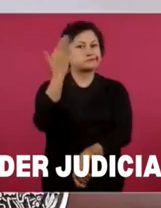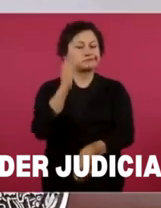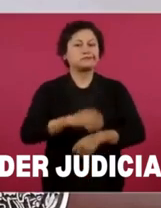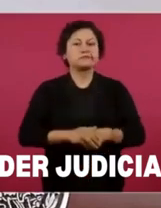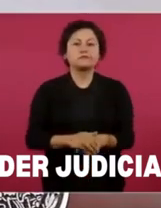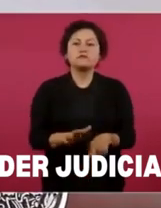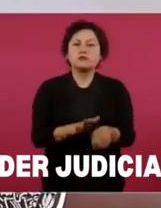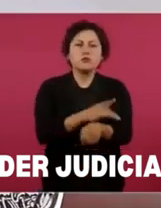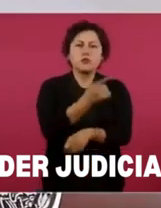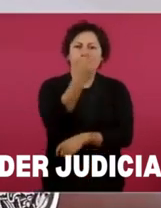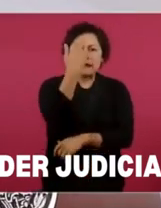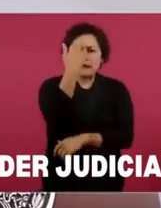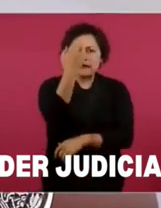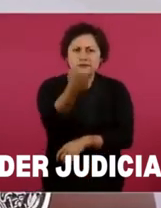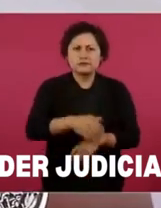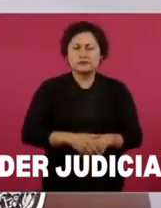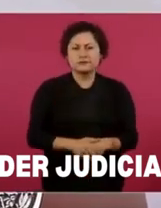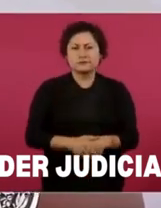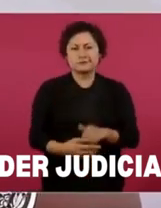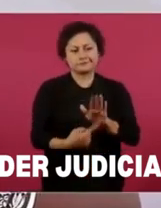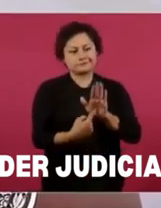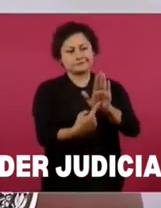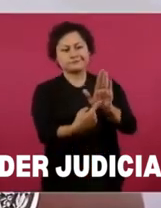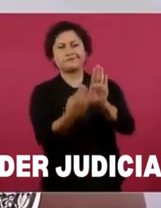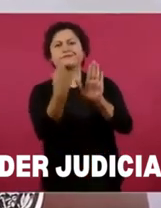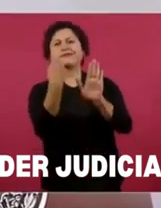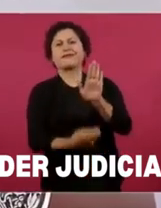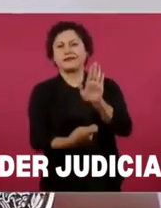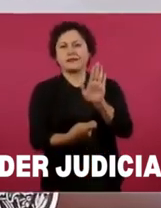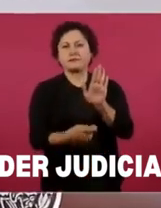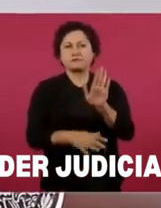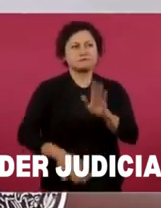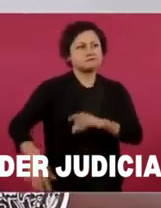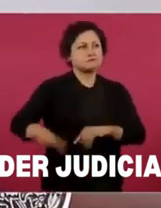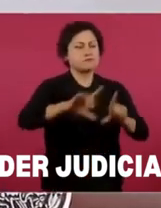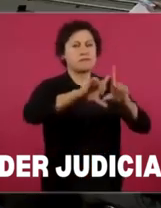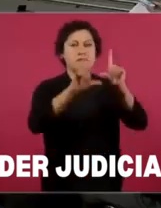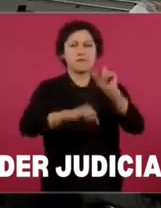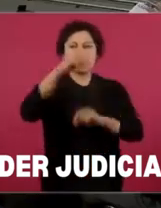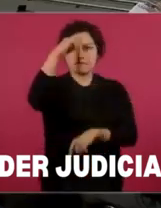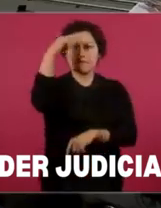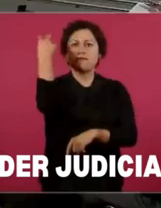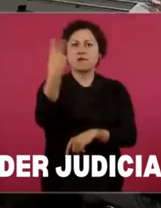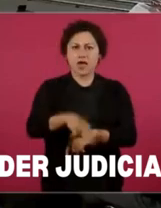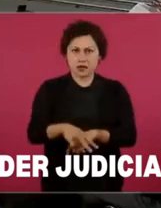en México hay una auténtica democracia, que el pueblo